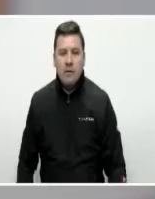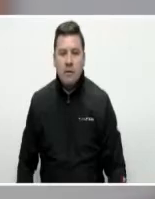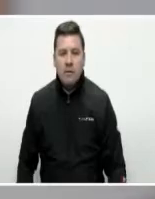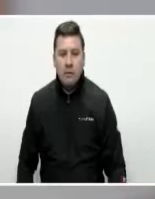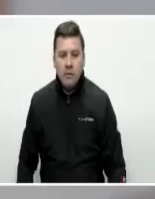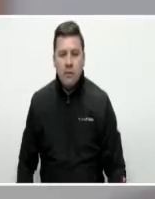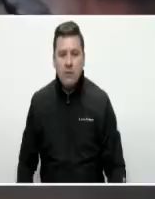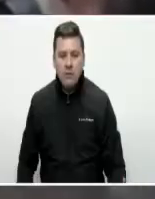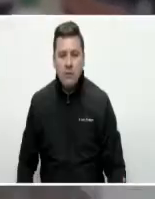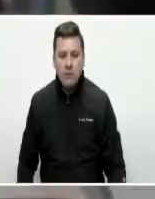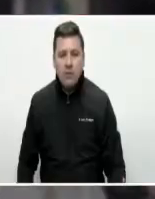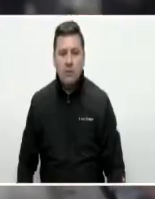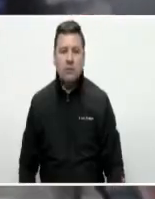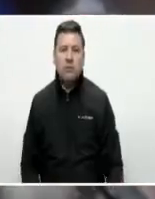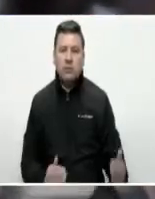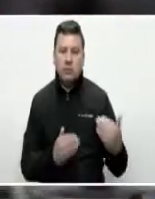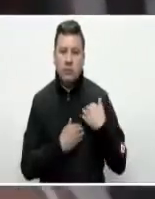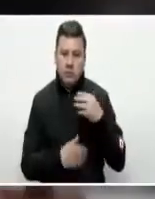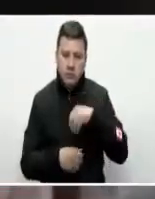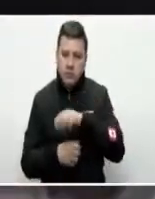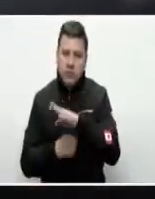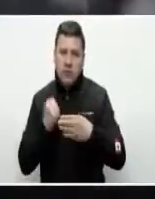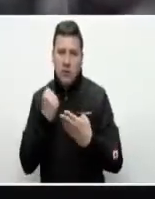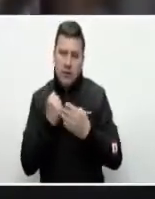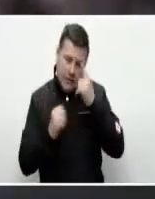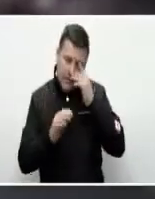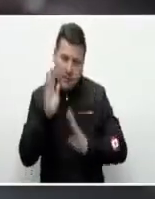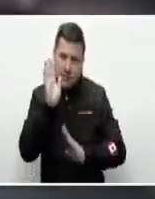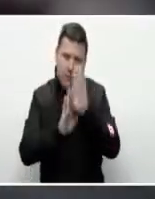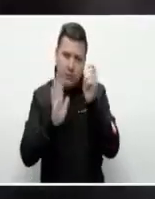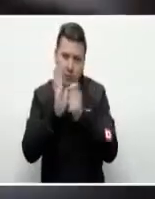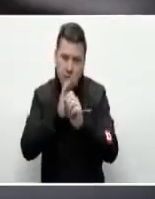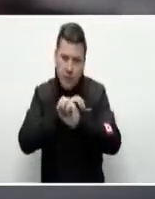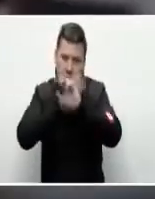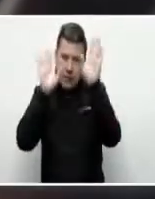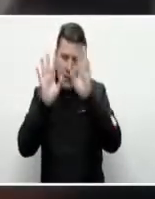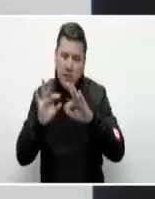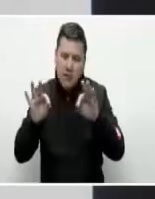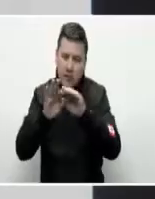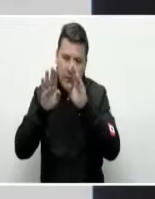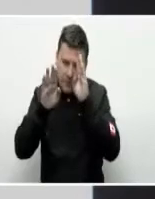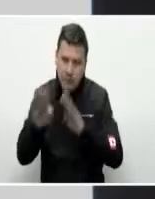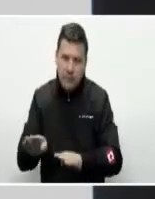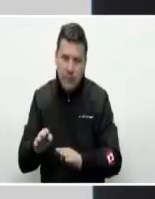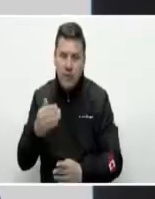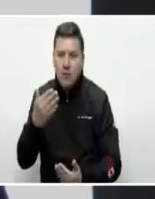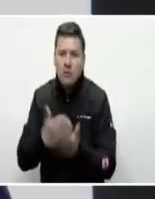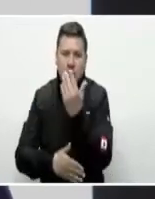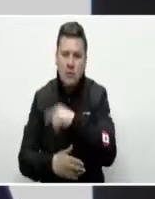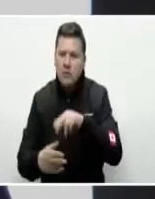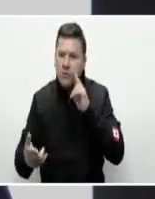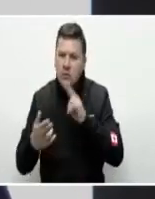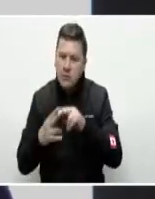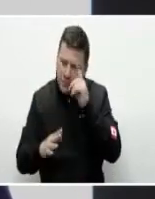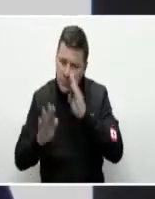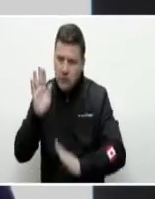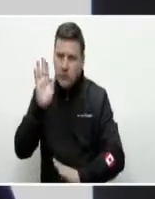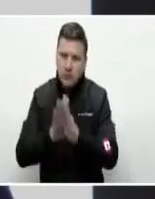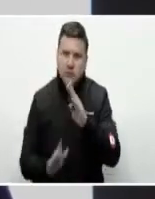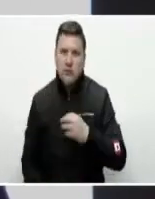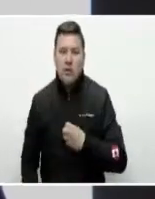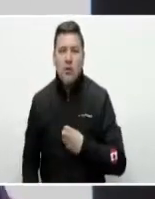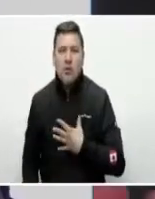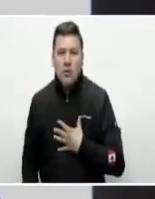Así es, el rol que ocupa hoy el SENA en materia de emprendimiento es clave y fundamental. Los emprendimientos emergentes o lo que conocemos como emprendimientos de